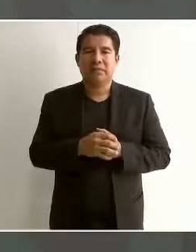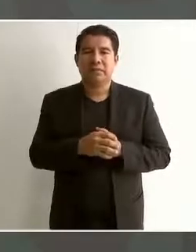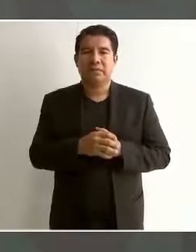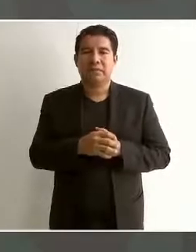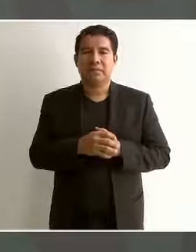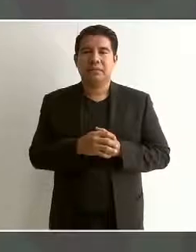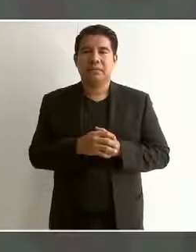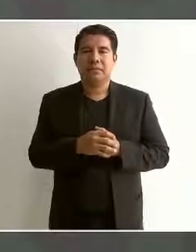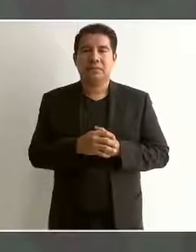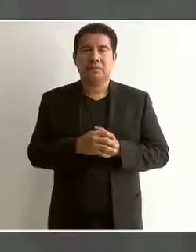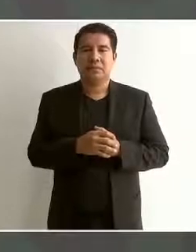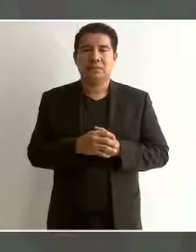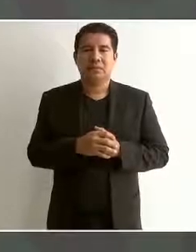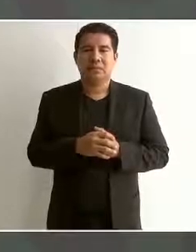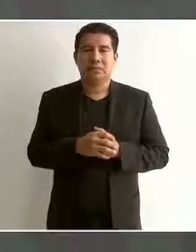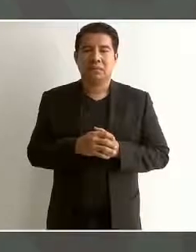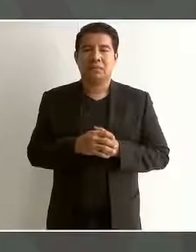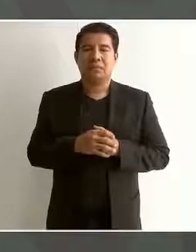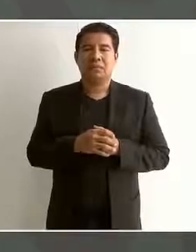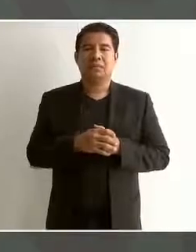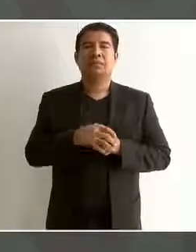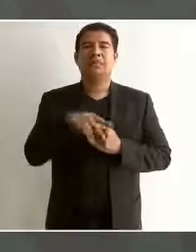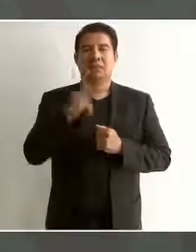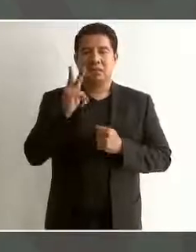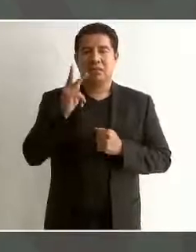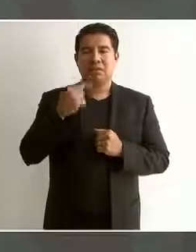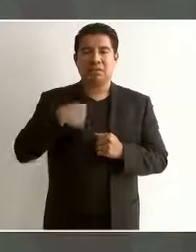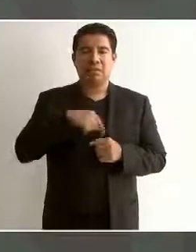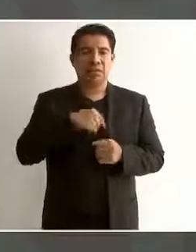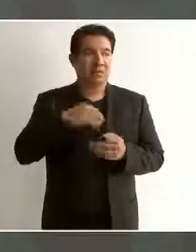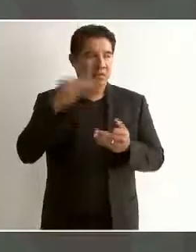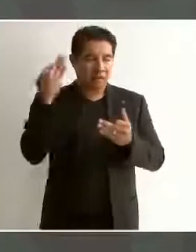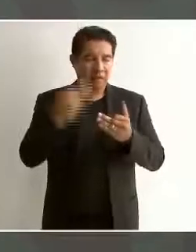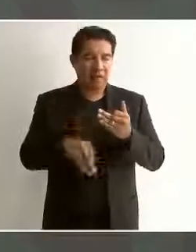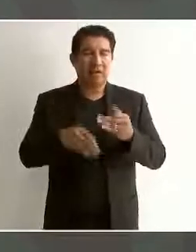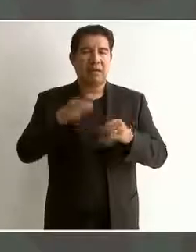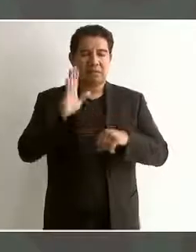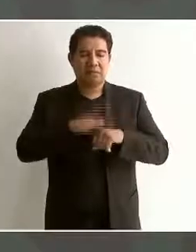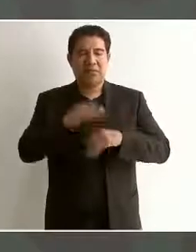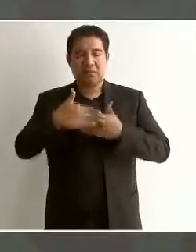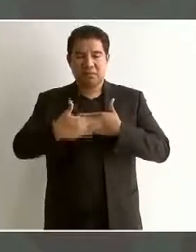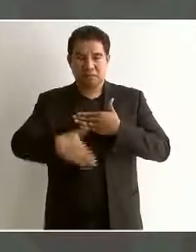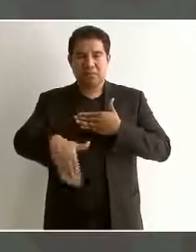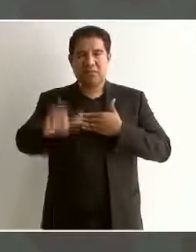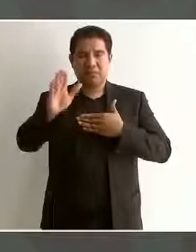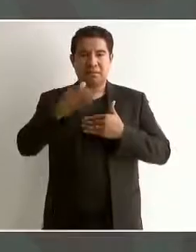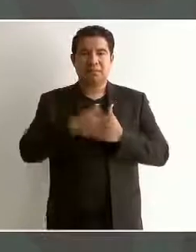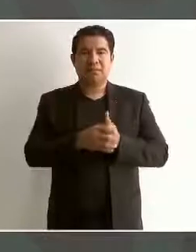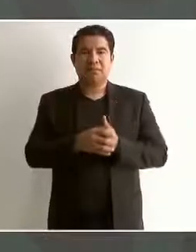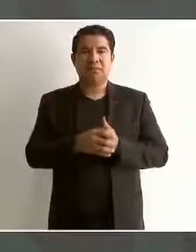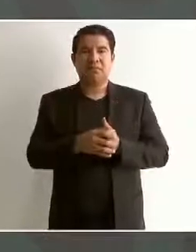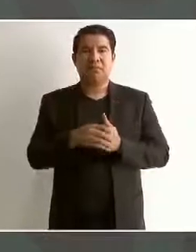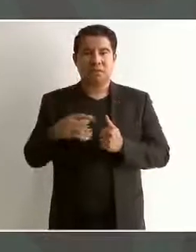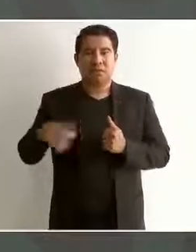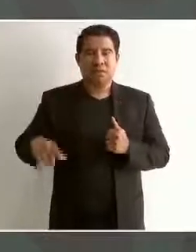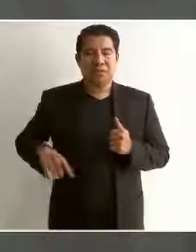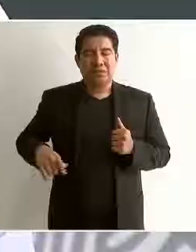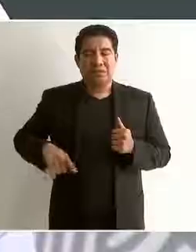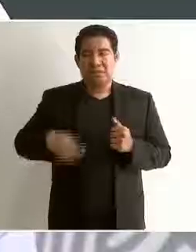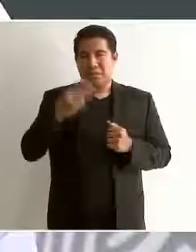pero pues todavía nos falta la mitad del gobierno